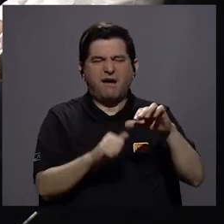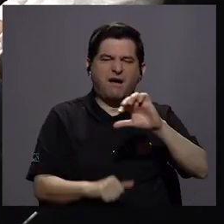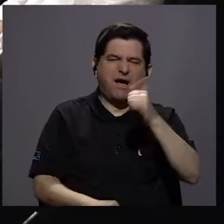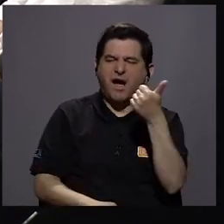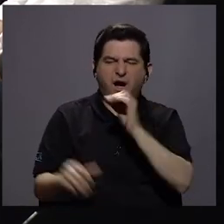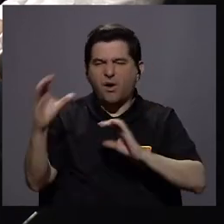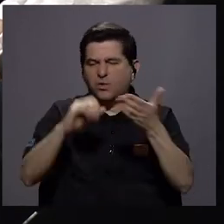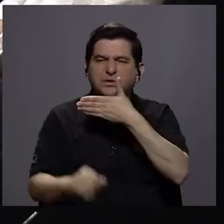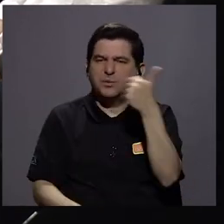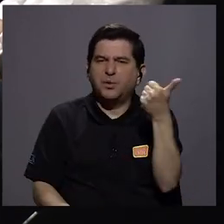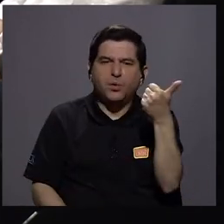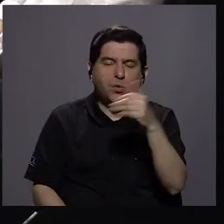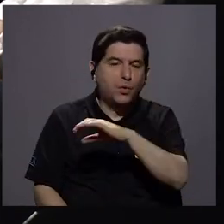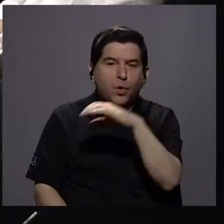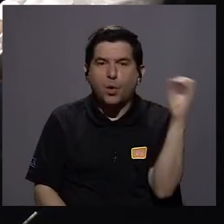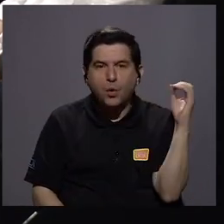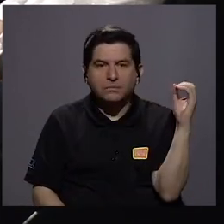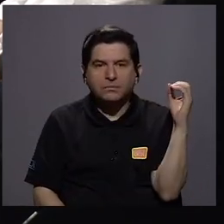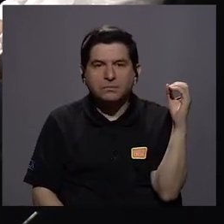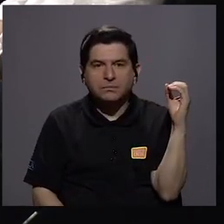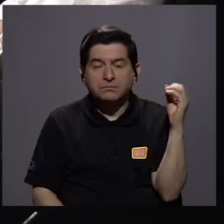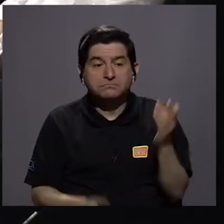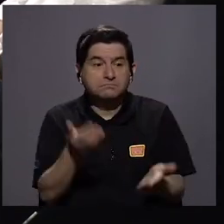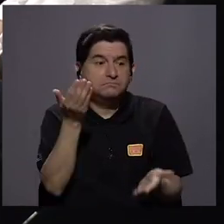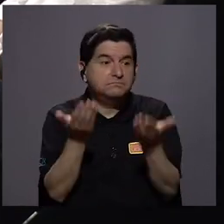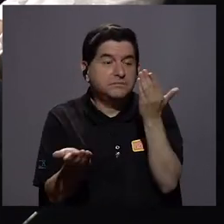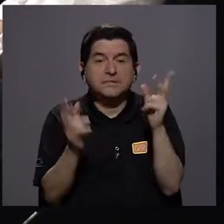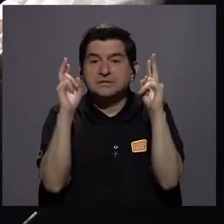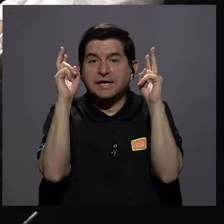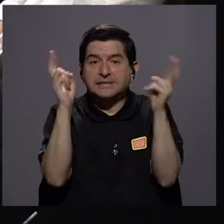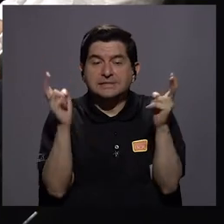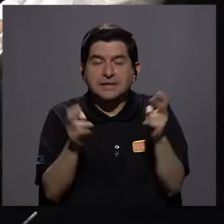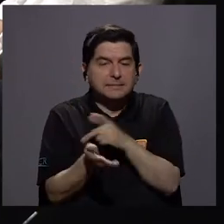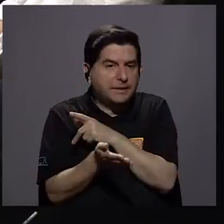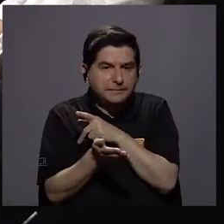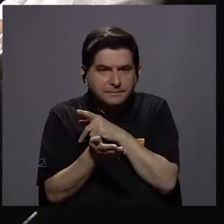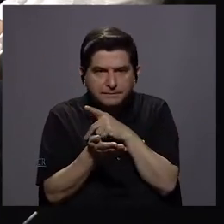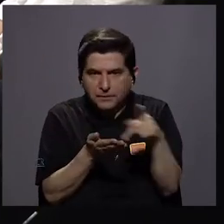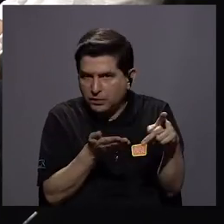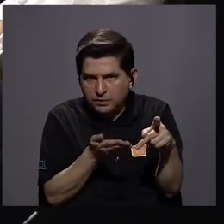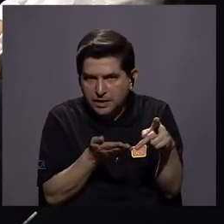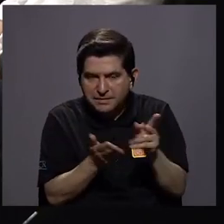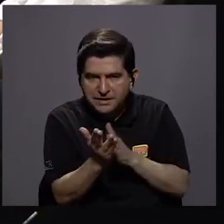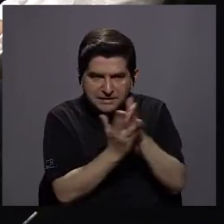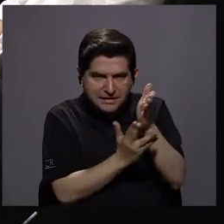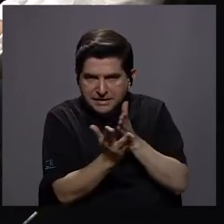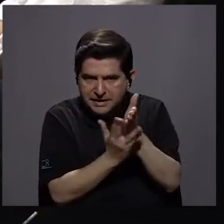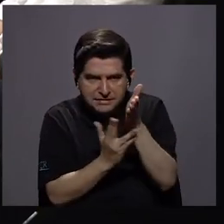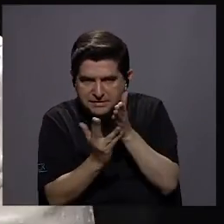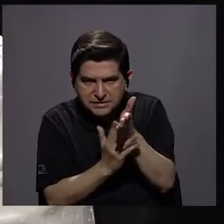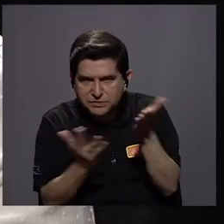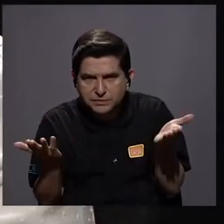ciencias, o de repente es un tema netamente de acceso.